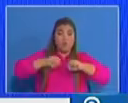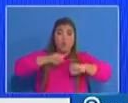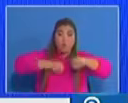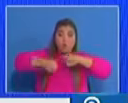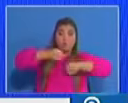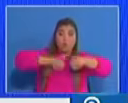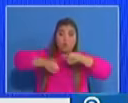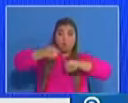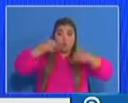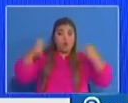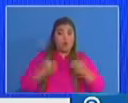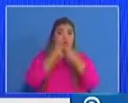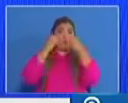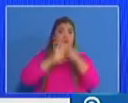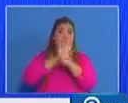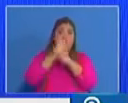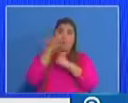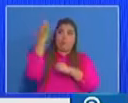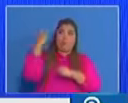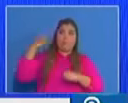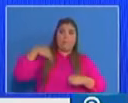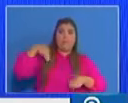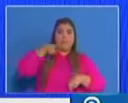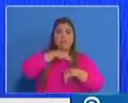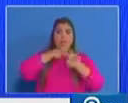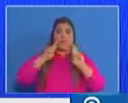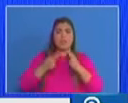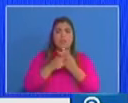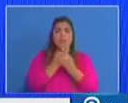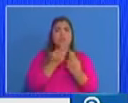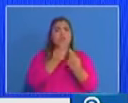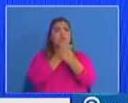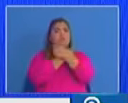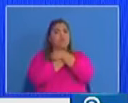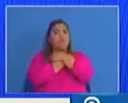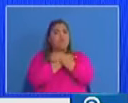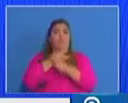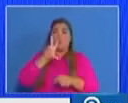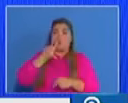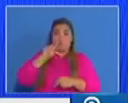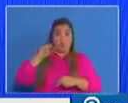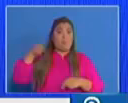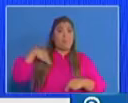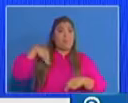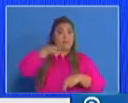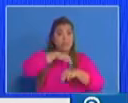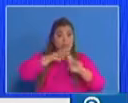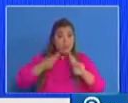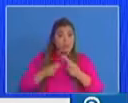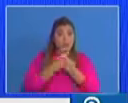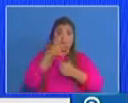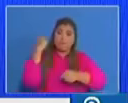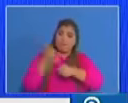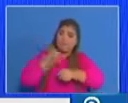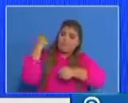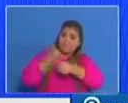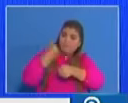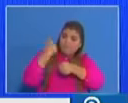en la guerra también con otro virus como es el dengue y que tenemos que seguir trabajando